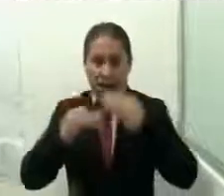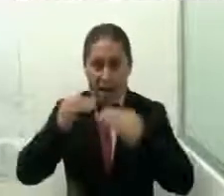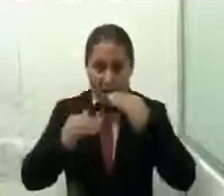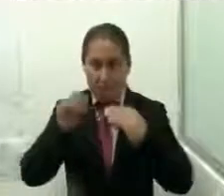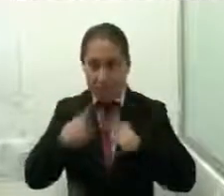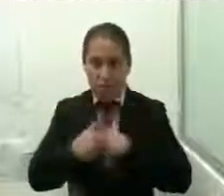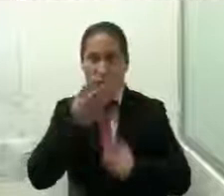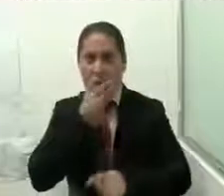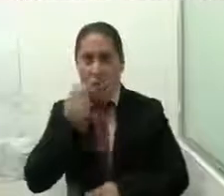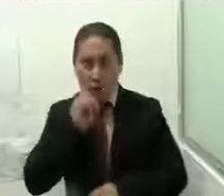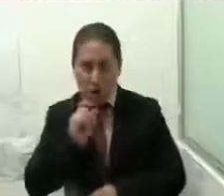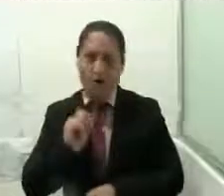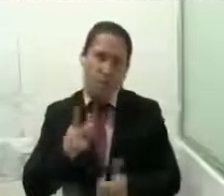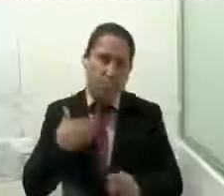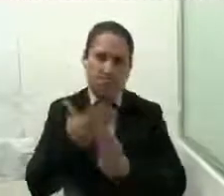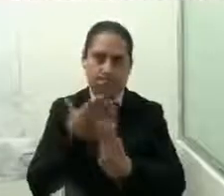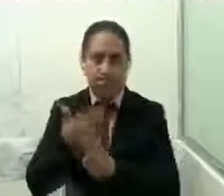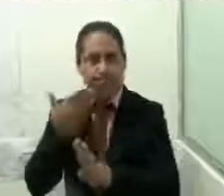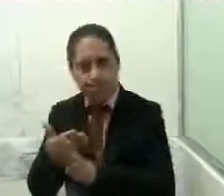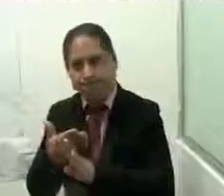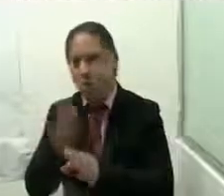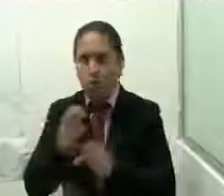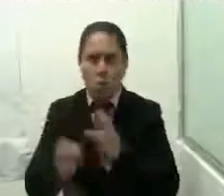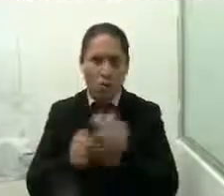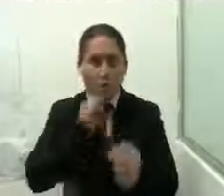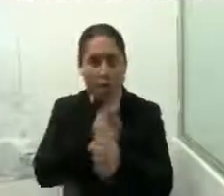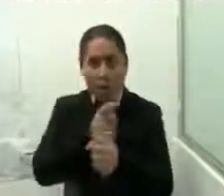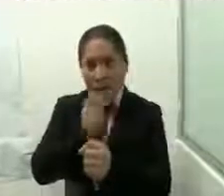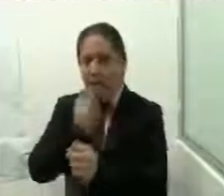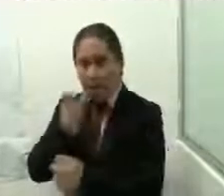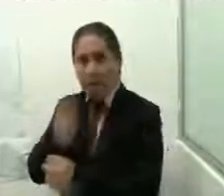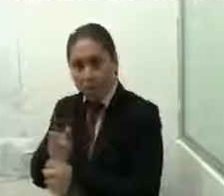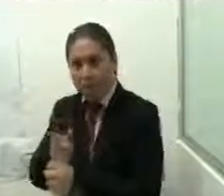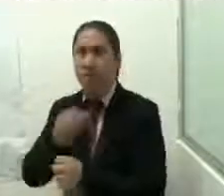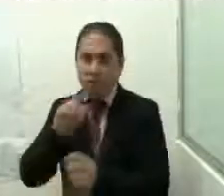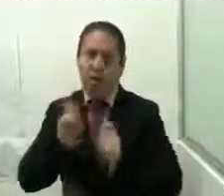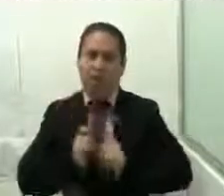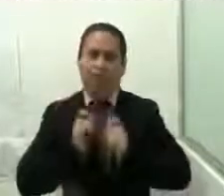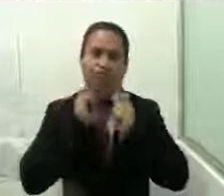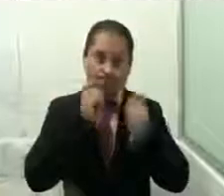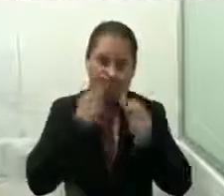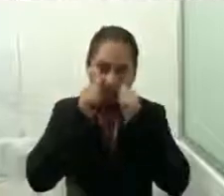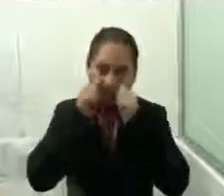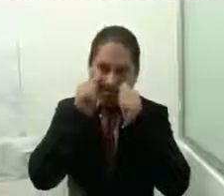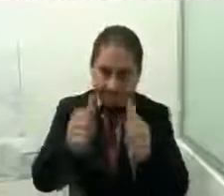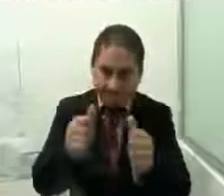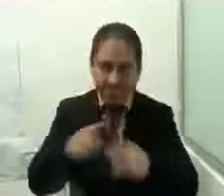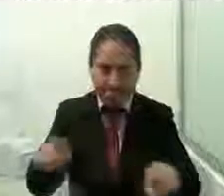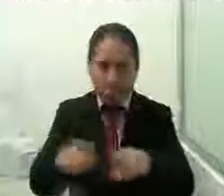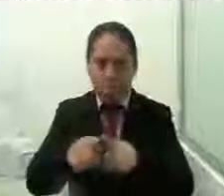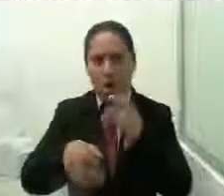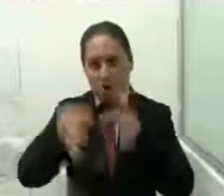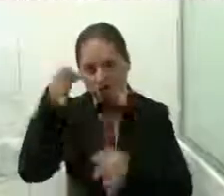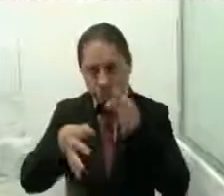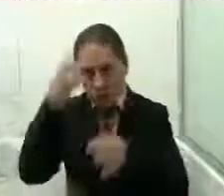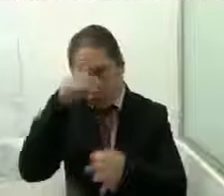violencia y a partir de esta canalización y esta detección que hace nuestro personal brindamos la atención integral en materia jurídica psicológica y